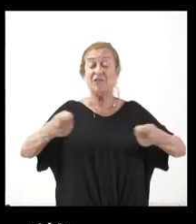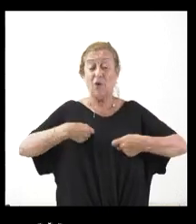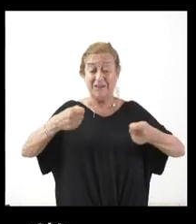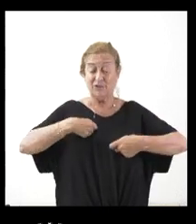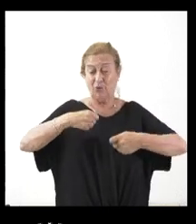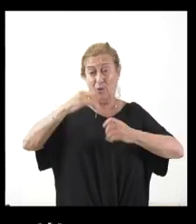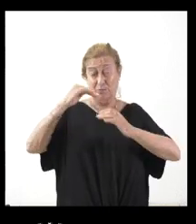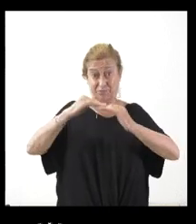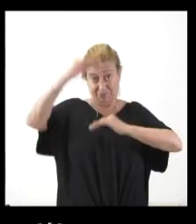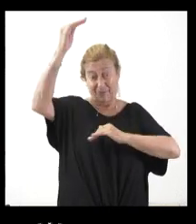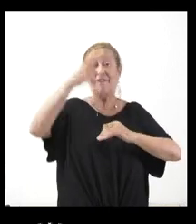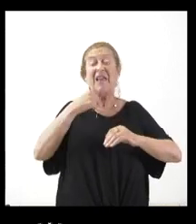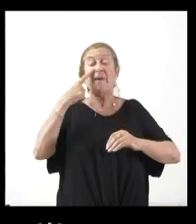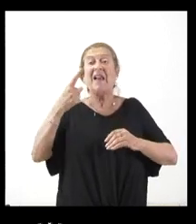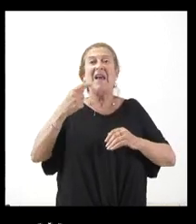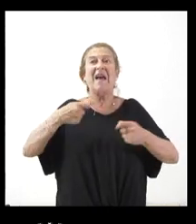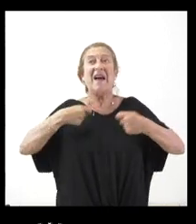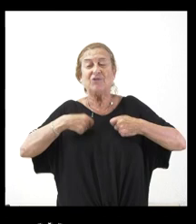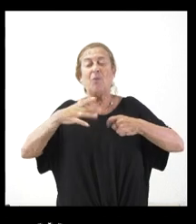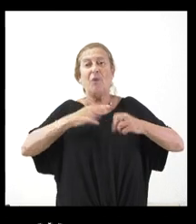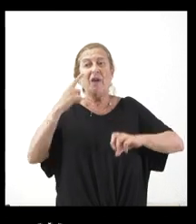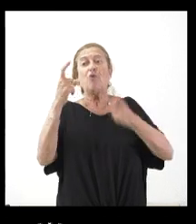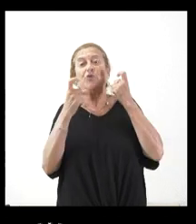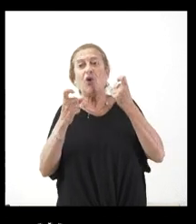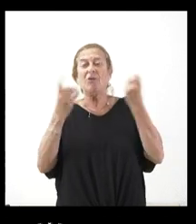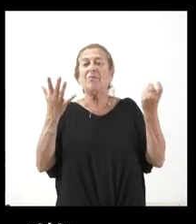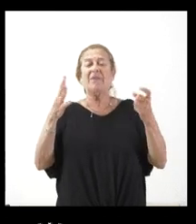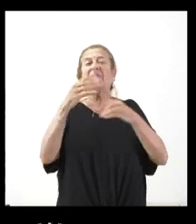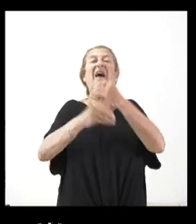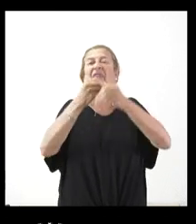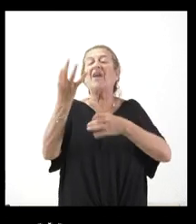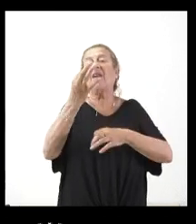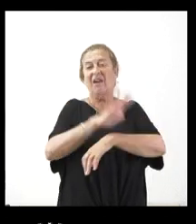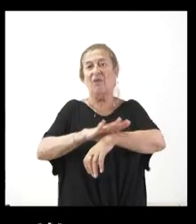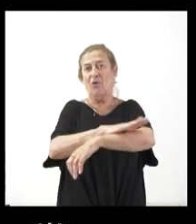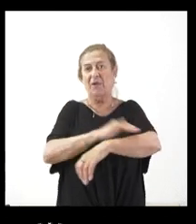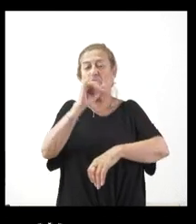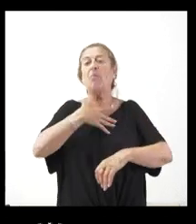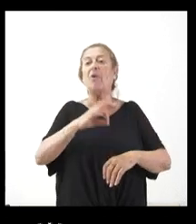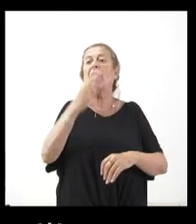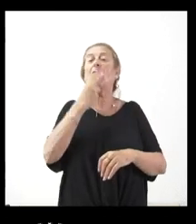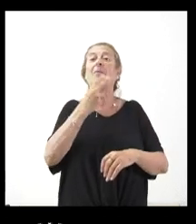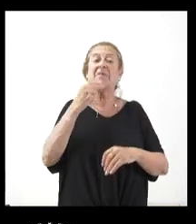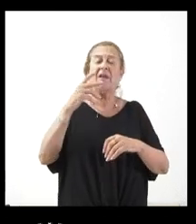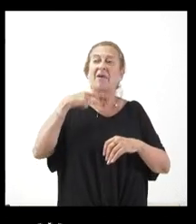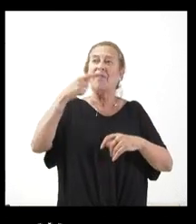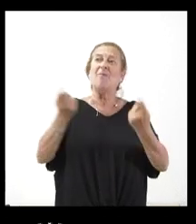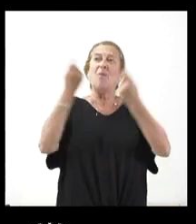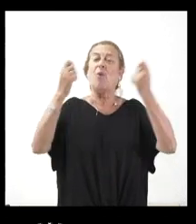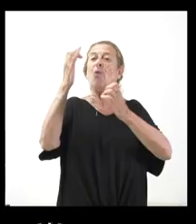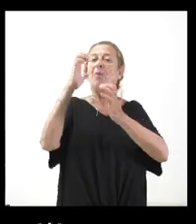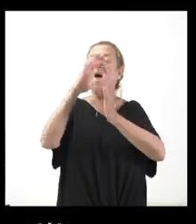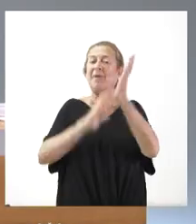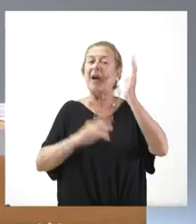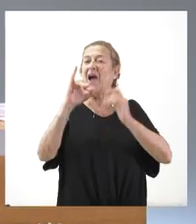controlada y ajustes. No sé qué medidas va a adoptar en este sentido el Gobierno y si esto puede comprometer la nueva rebaja del RPF anunciada por el presidente. Gracias.